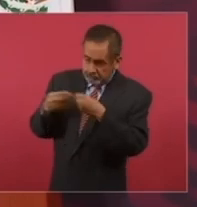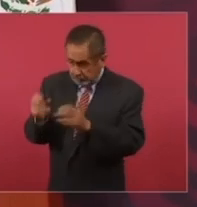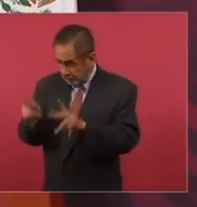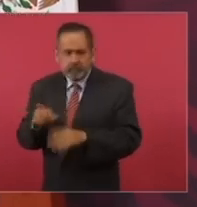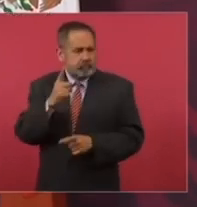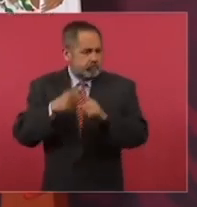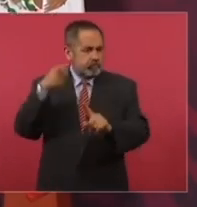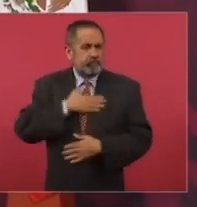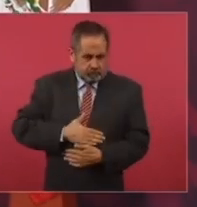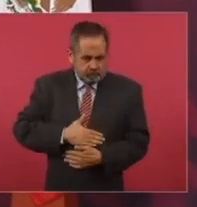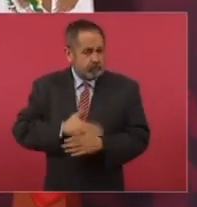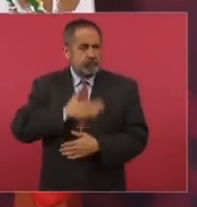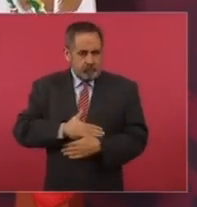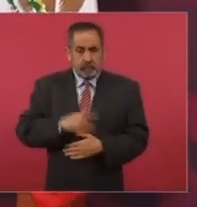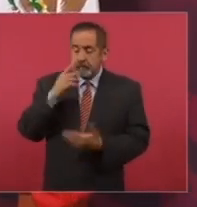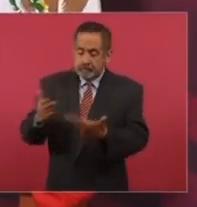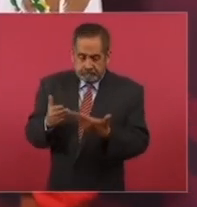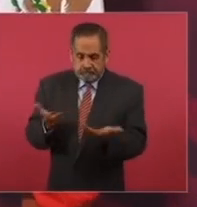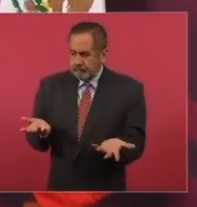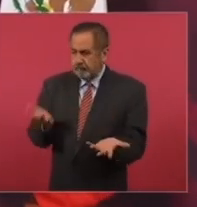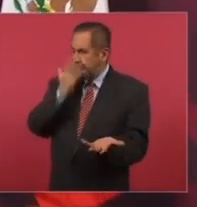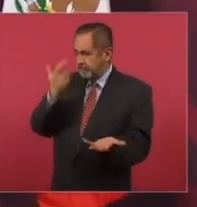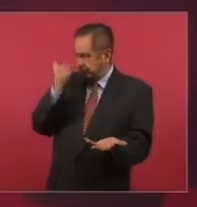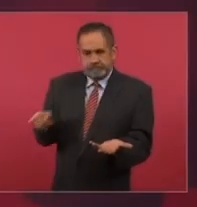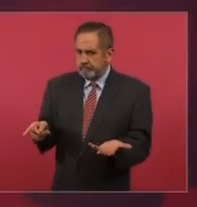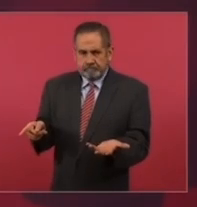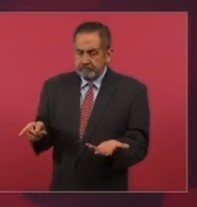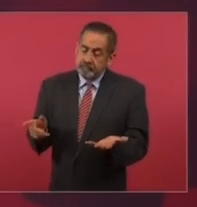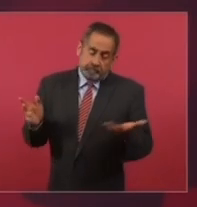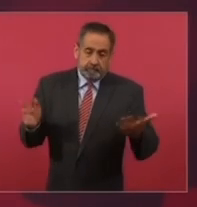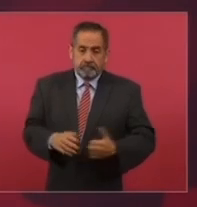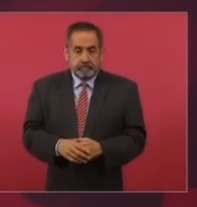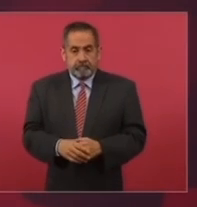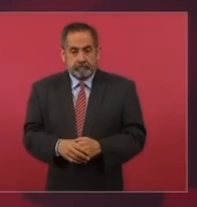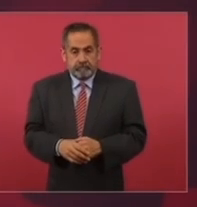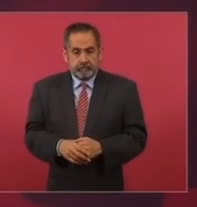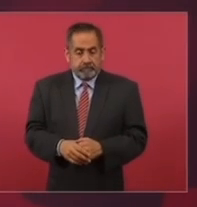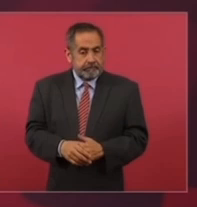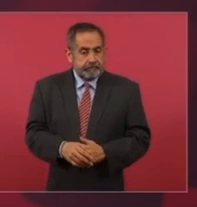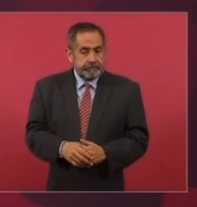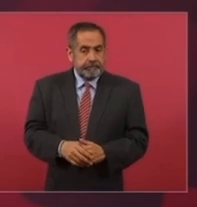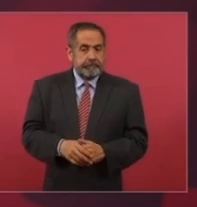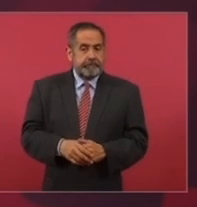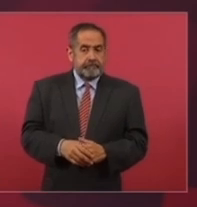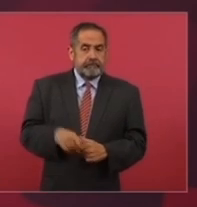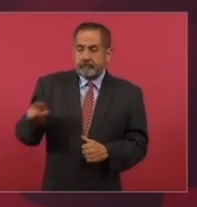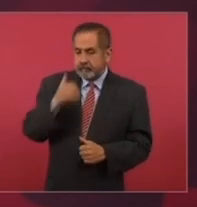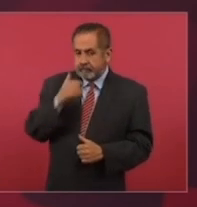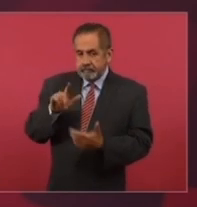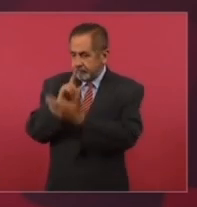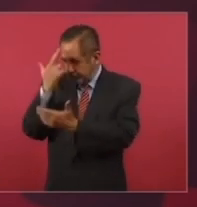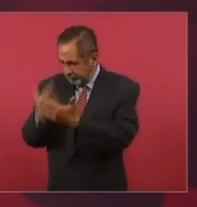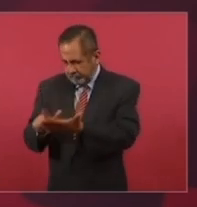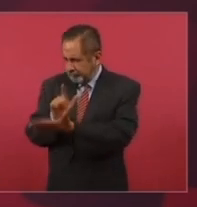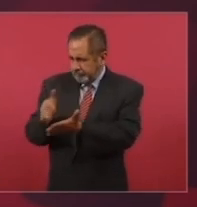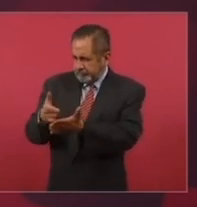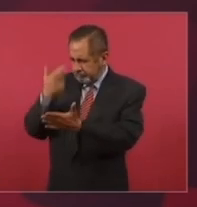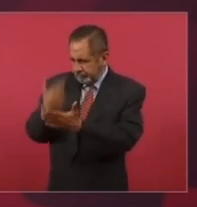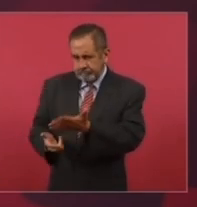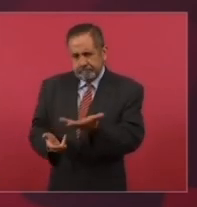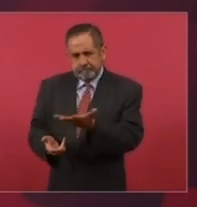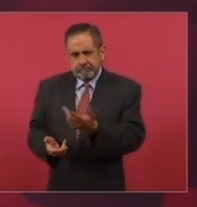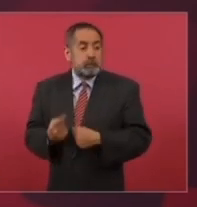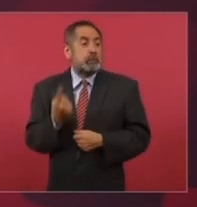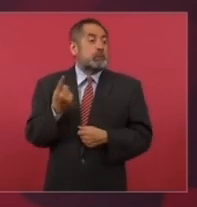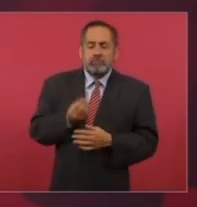Obrador es el país, Obrador es México, Obrador es el pueblo, él es la mente de